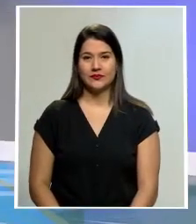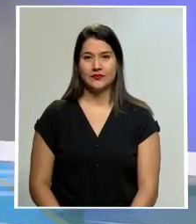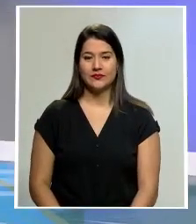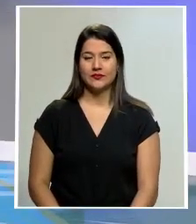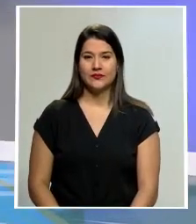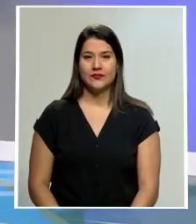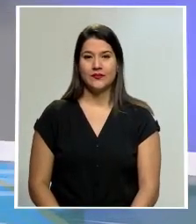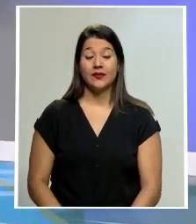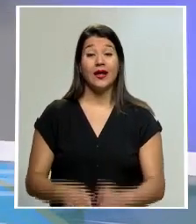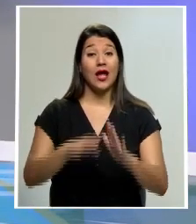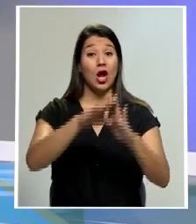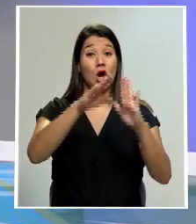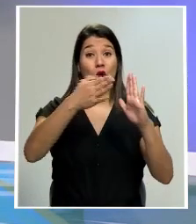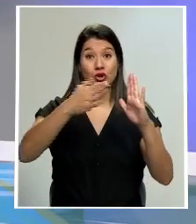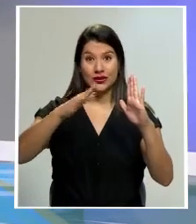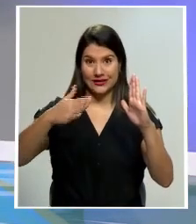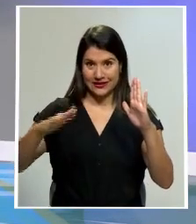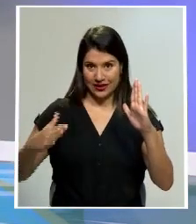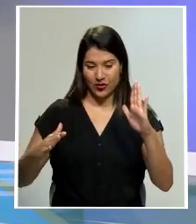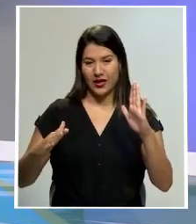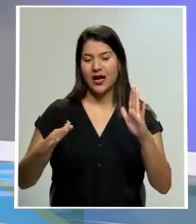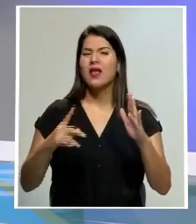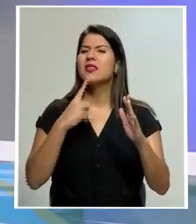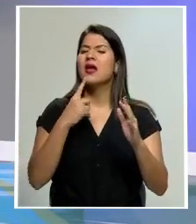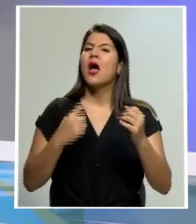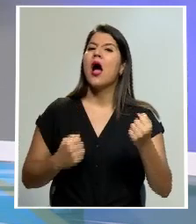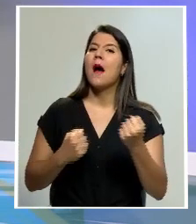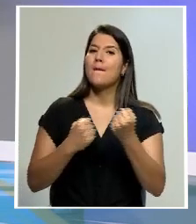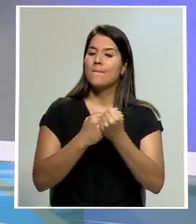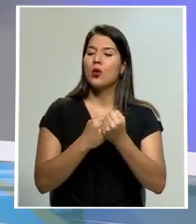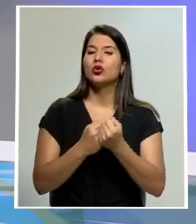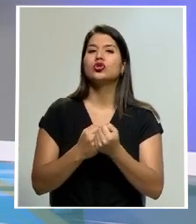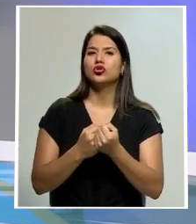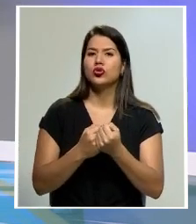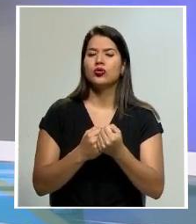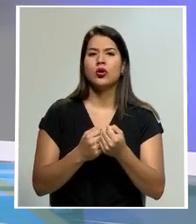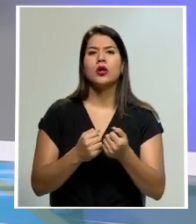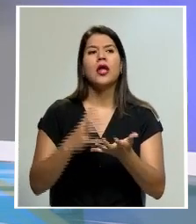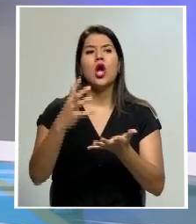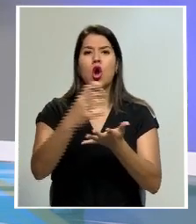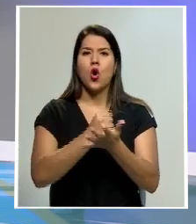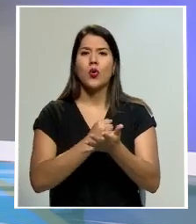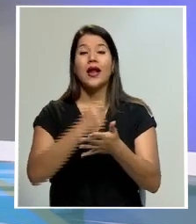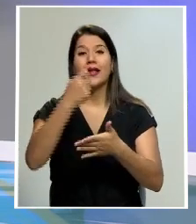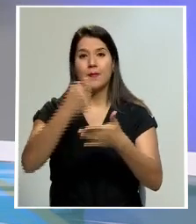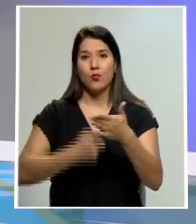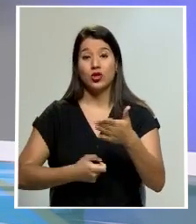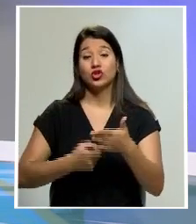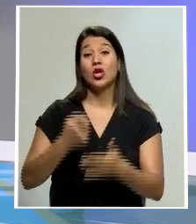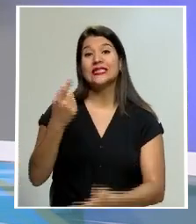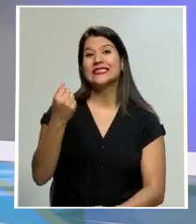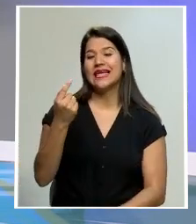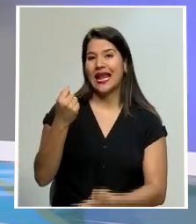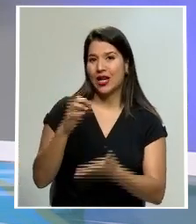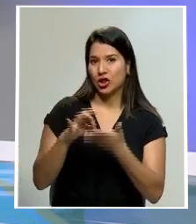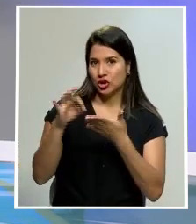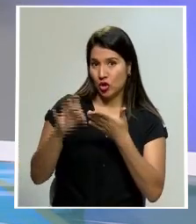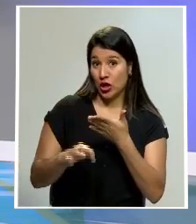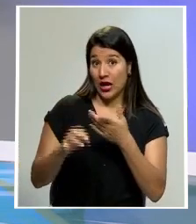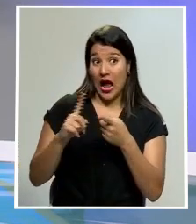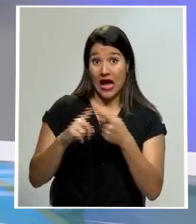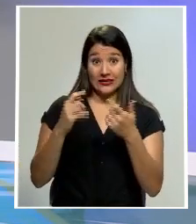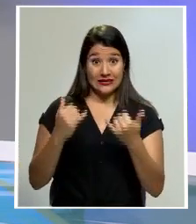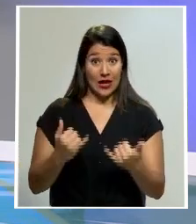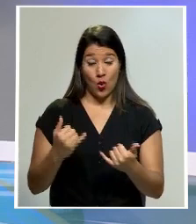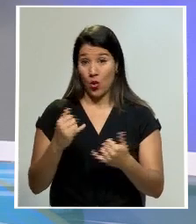La Contraloría General de la República apoya la propuesta de cobrar el impuesto de rentas al salario escolar, el cual hasta hoy está